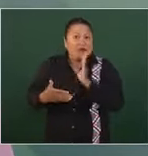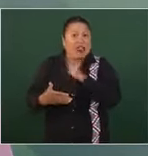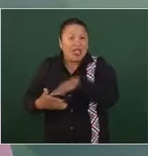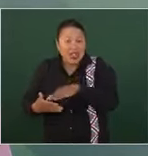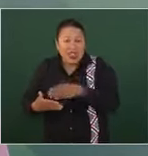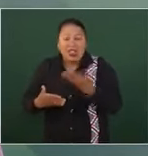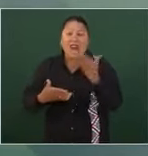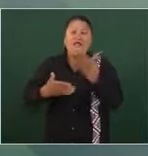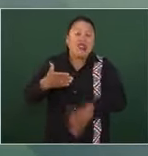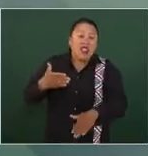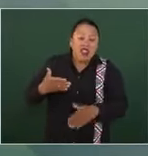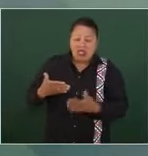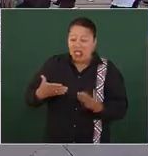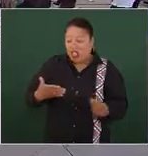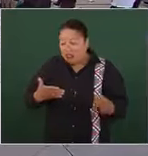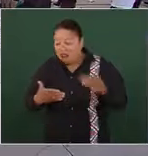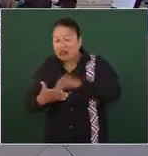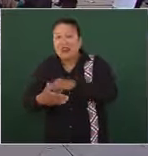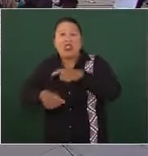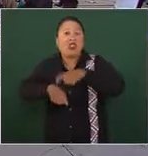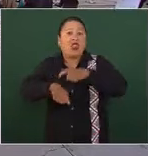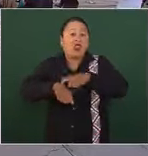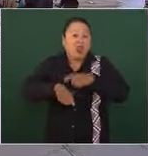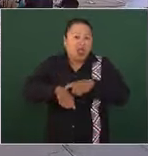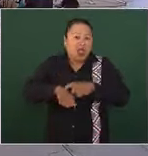faltó poner la hora